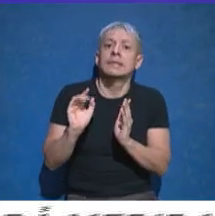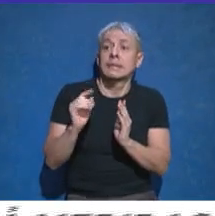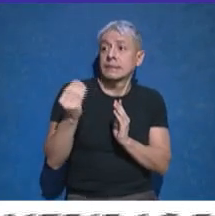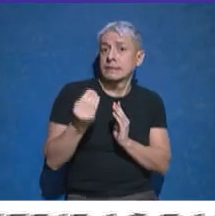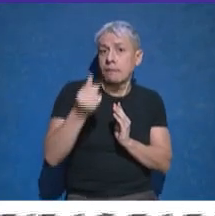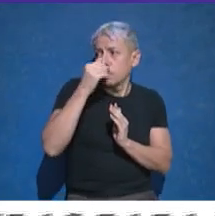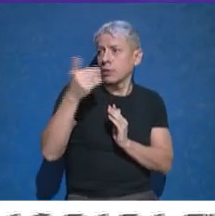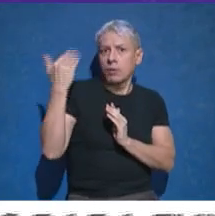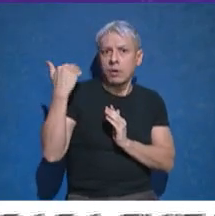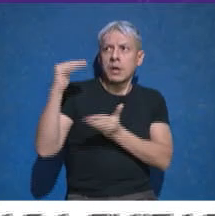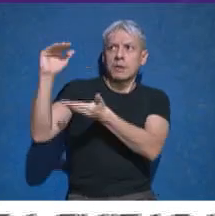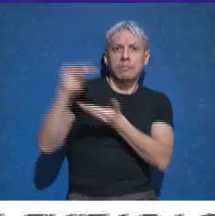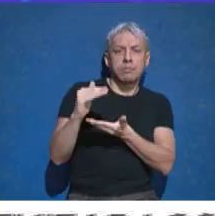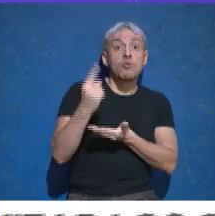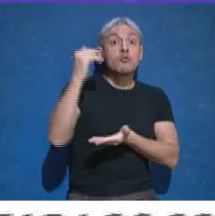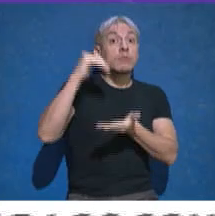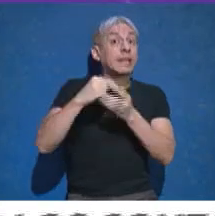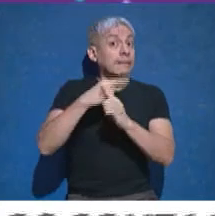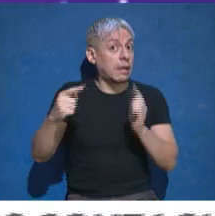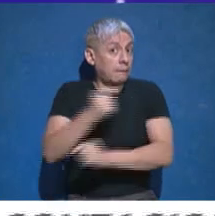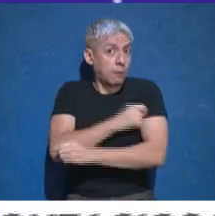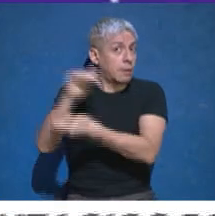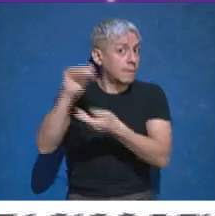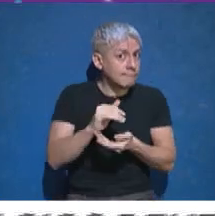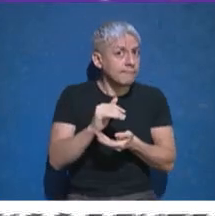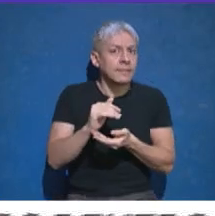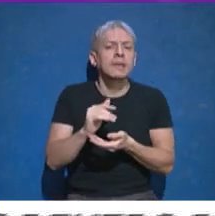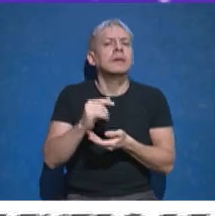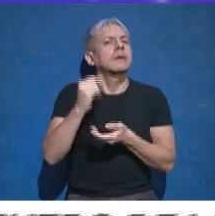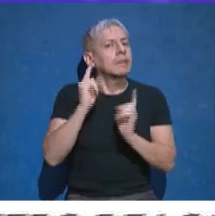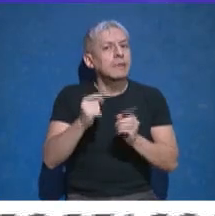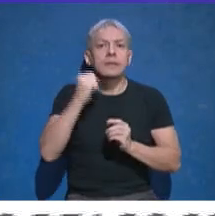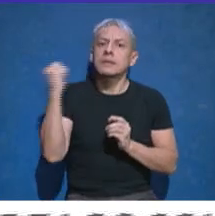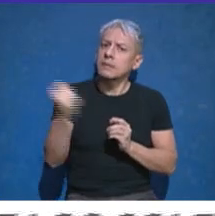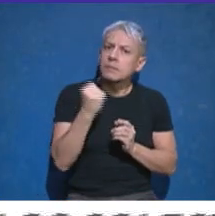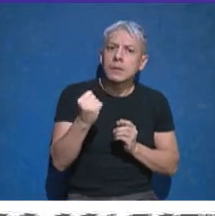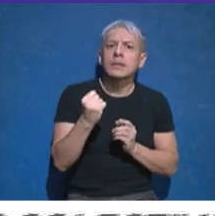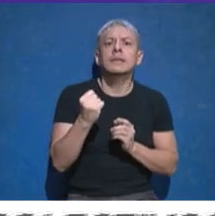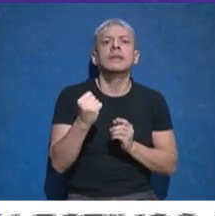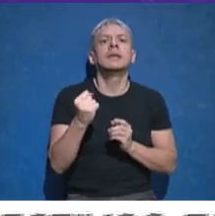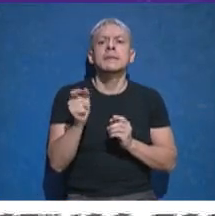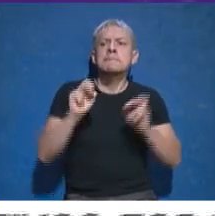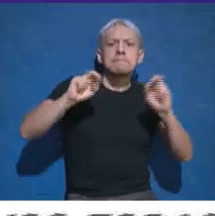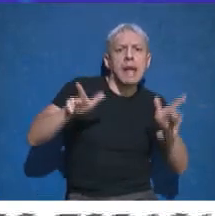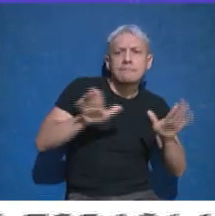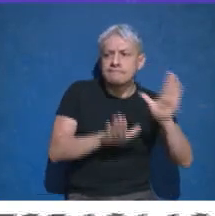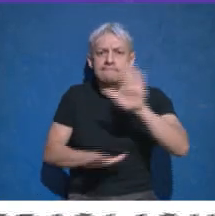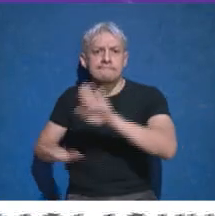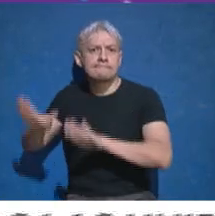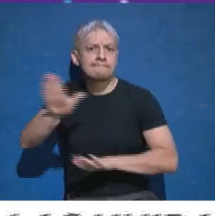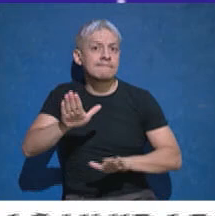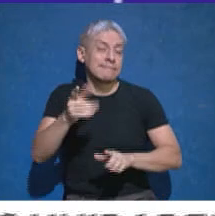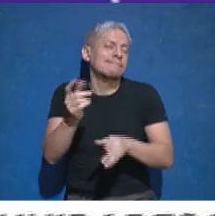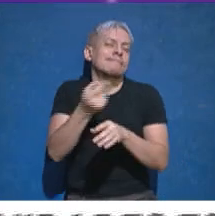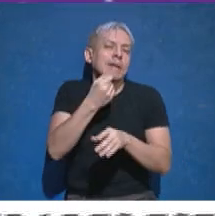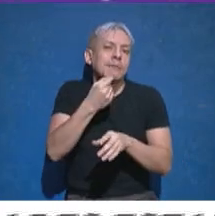semana hemos recibido un millón y medio de vacunas. Y otra cosa que es importante es que la logística que se hace una vez que las